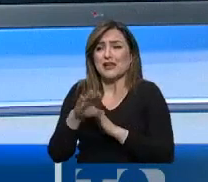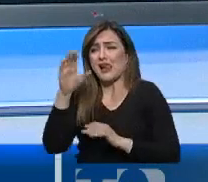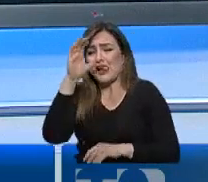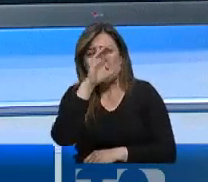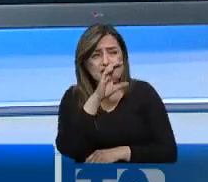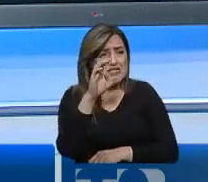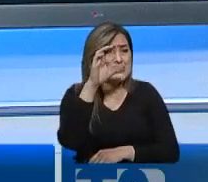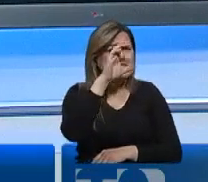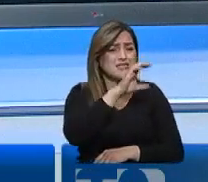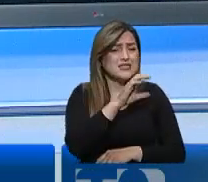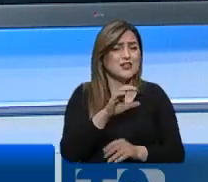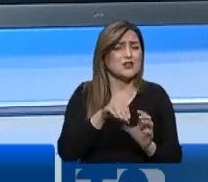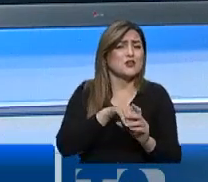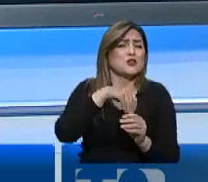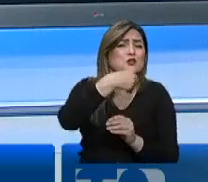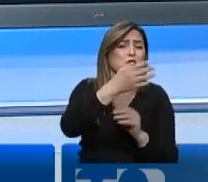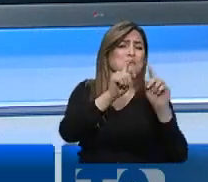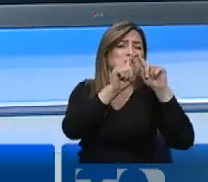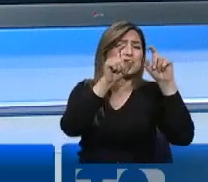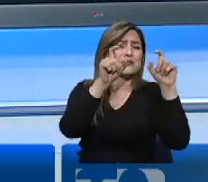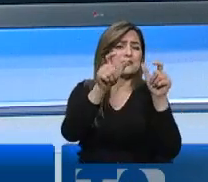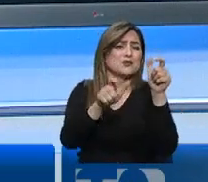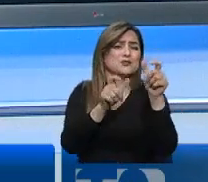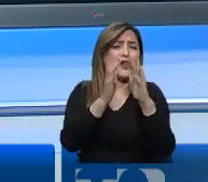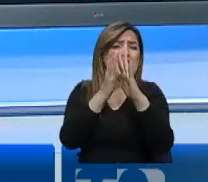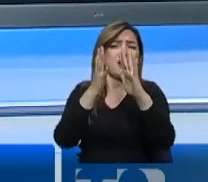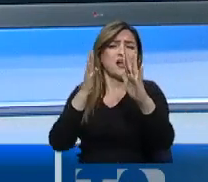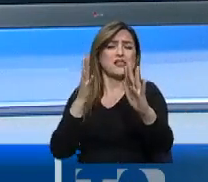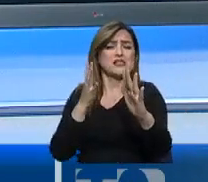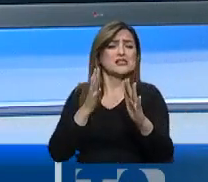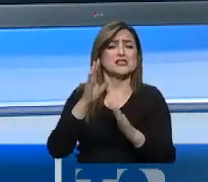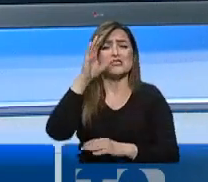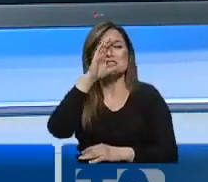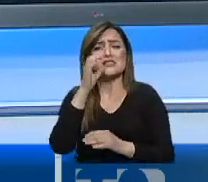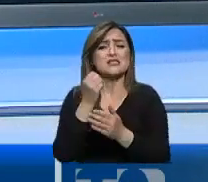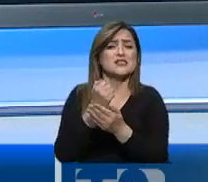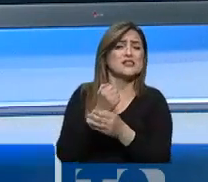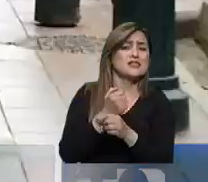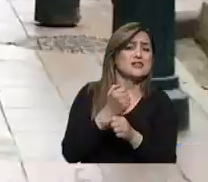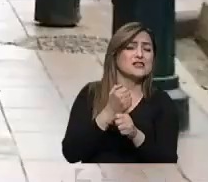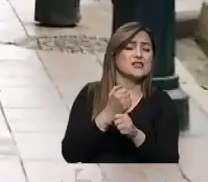las empresas se evidencian largas filas de personas que están buscando una plaza de trabajo.